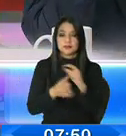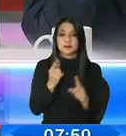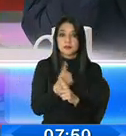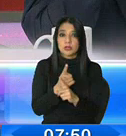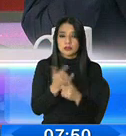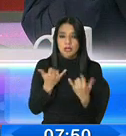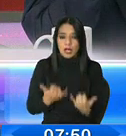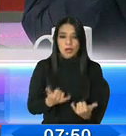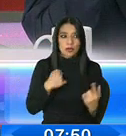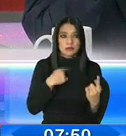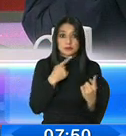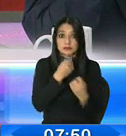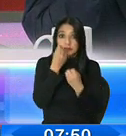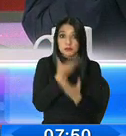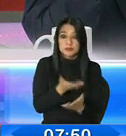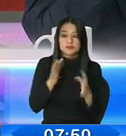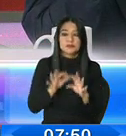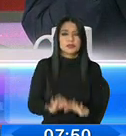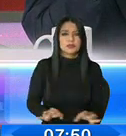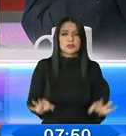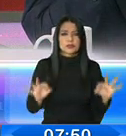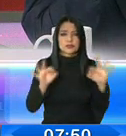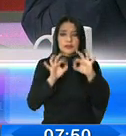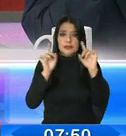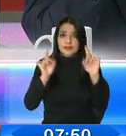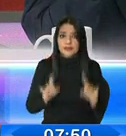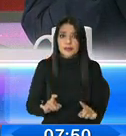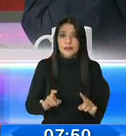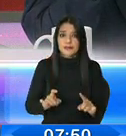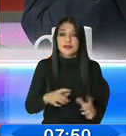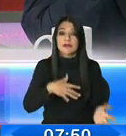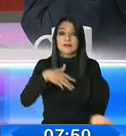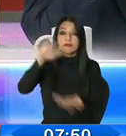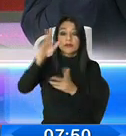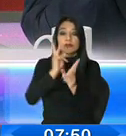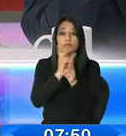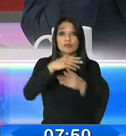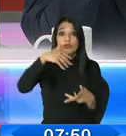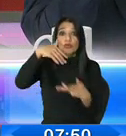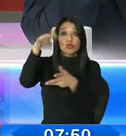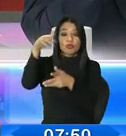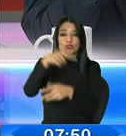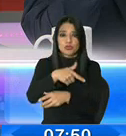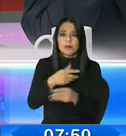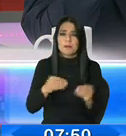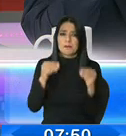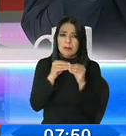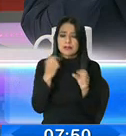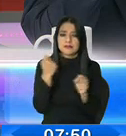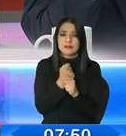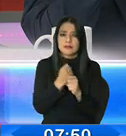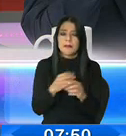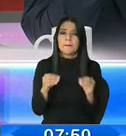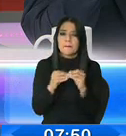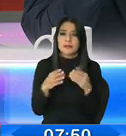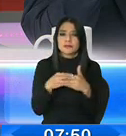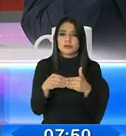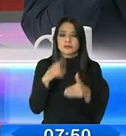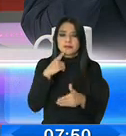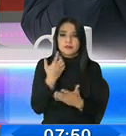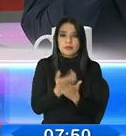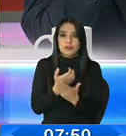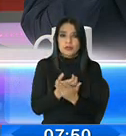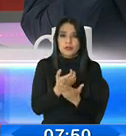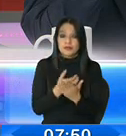comentaba, Roberto, la importancia del sector exportador, aquel sector que genera dólares para la economía, una